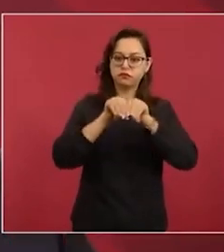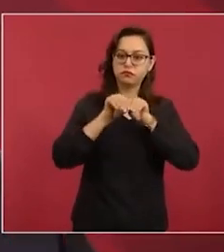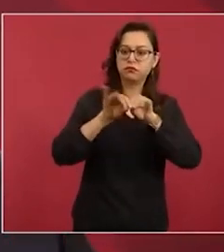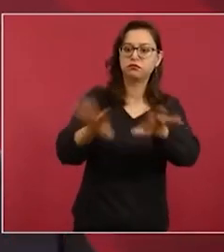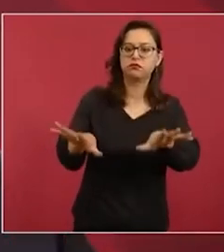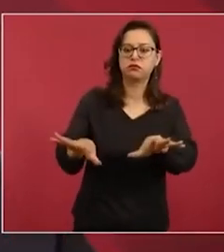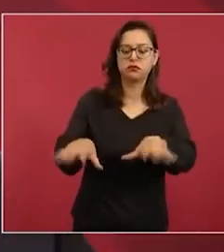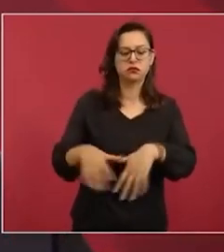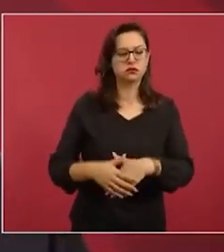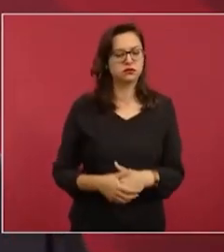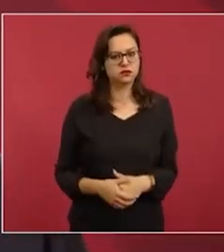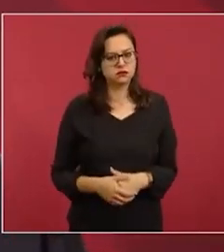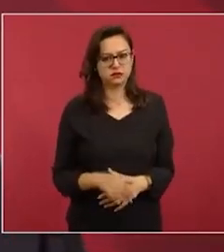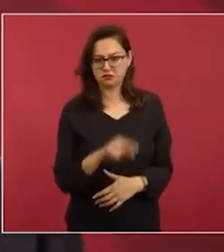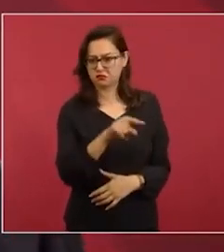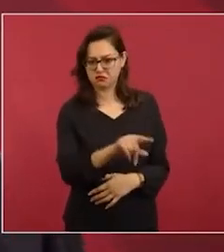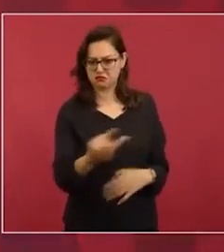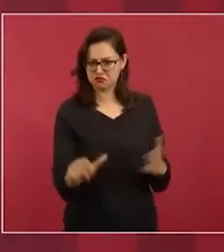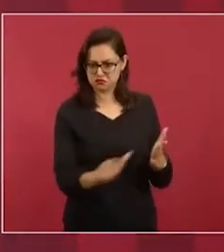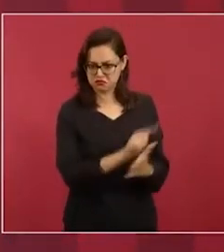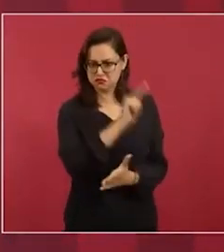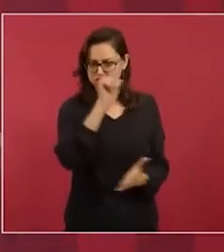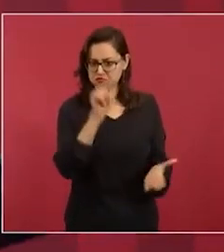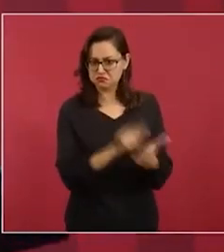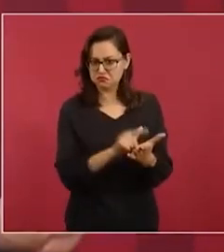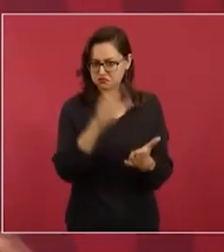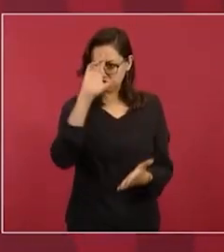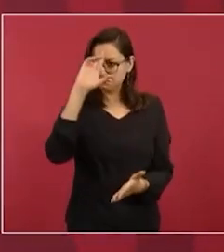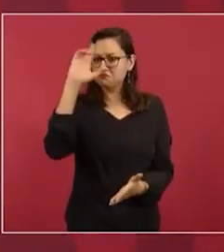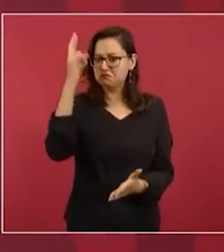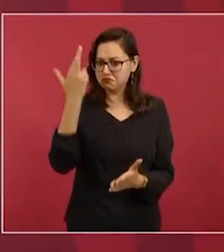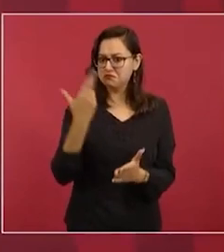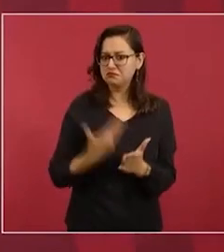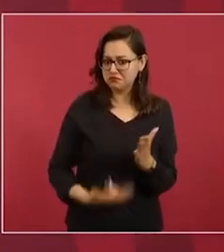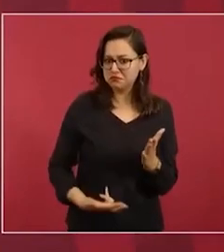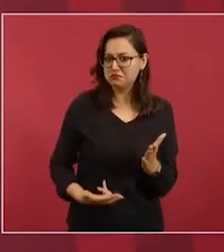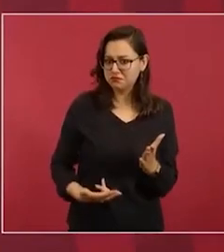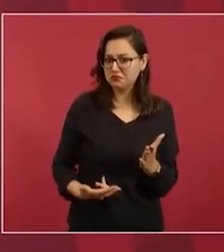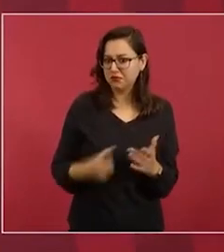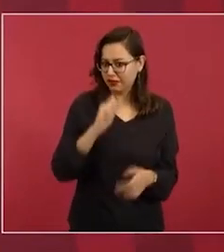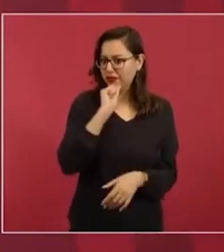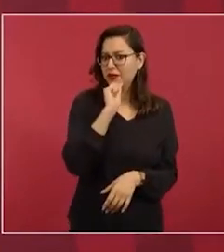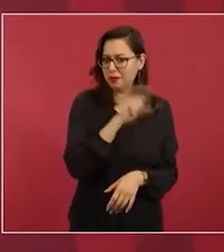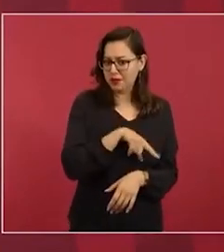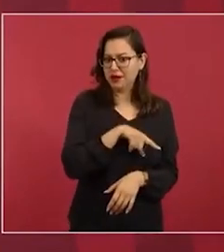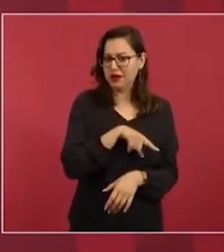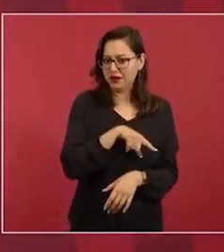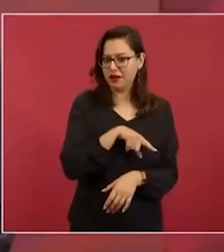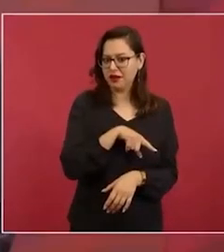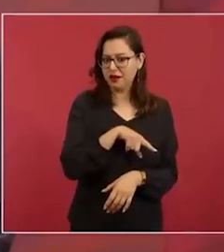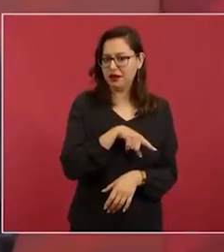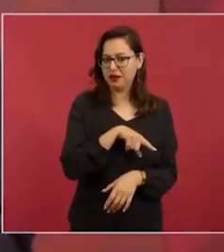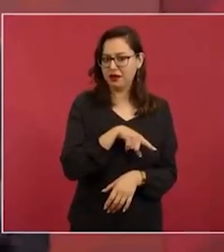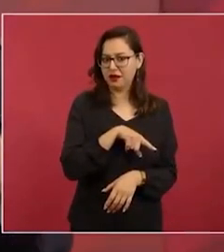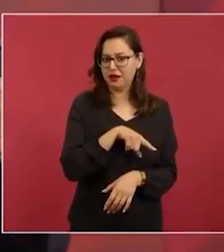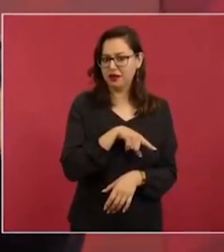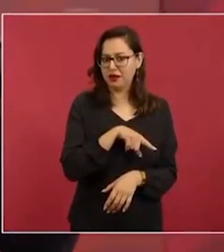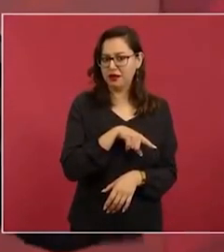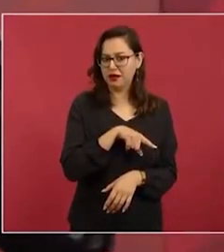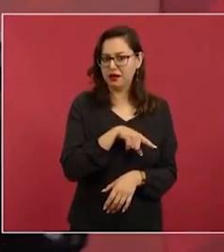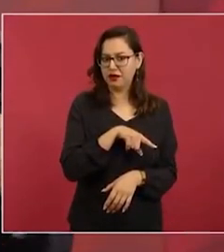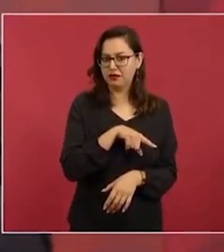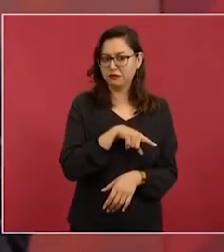de la norma sobre